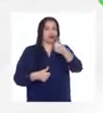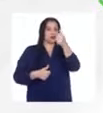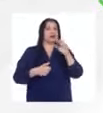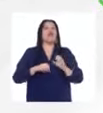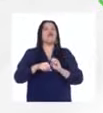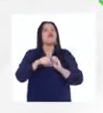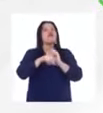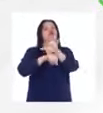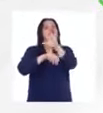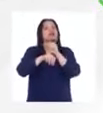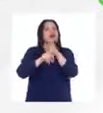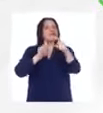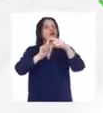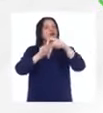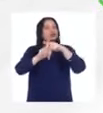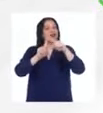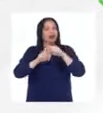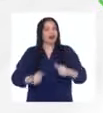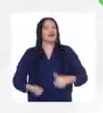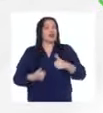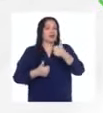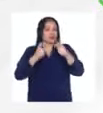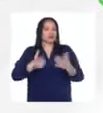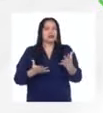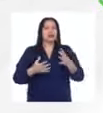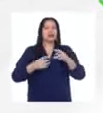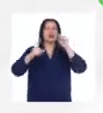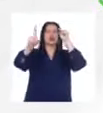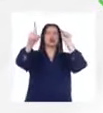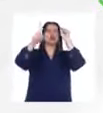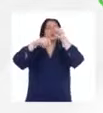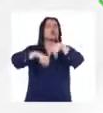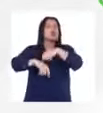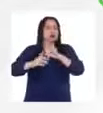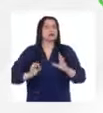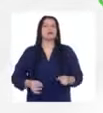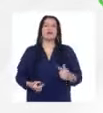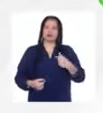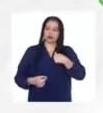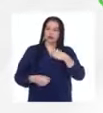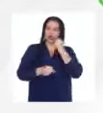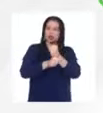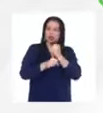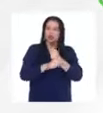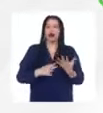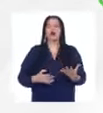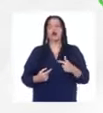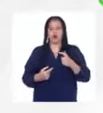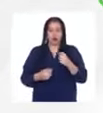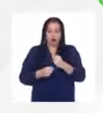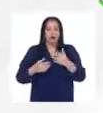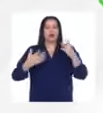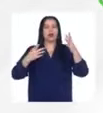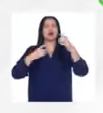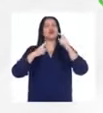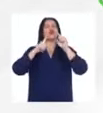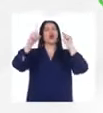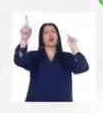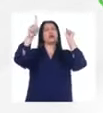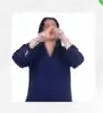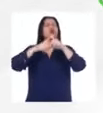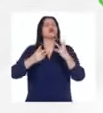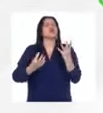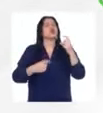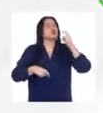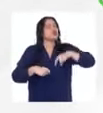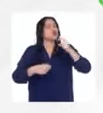trabajo cuando cuando las metas son más largas ¿no? yo trabajo en un en un tipo de trabajo donde la meta es muy larga va a tomar muchos